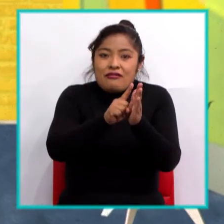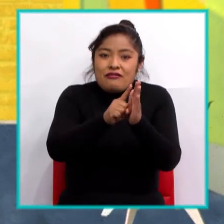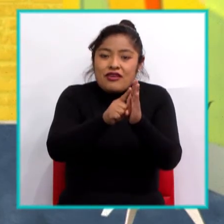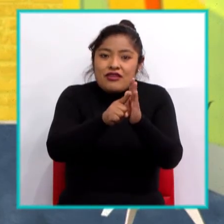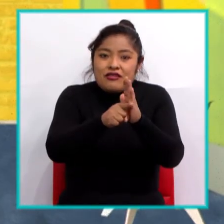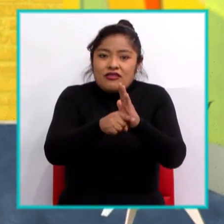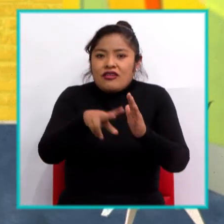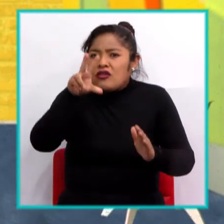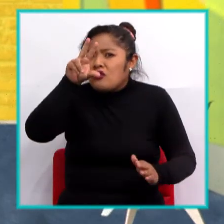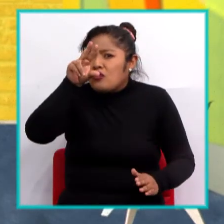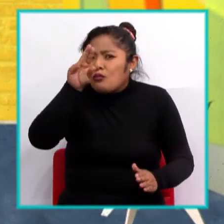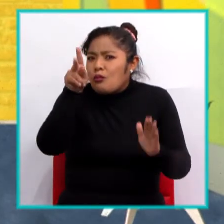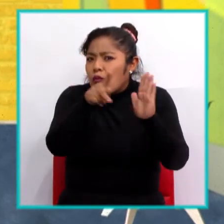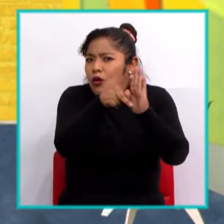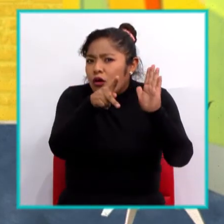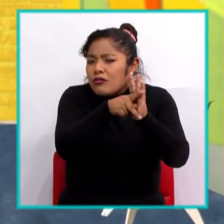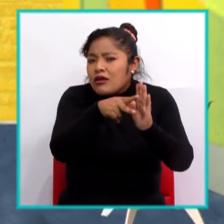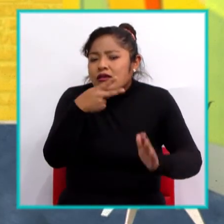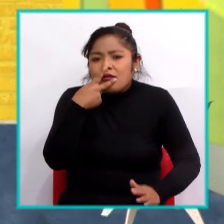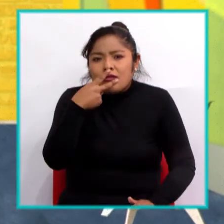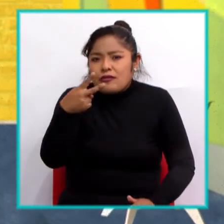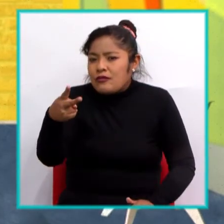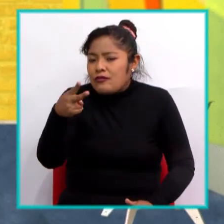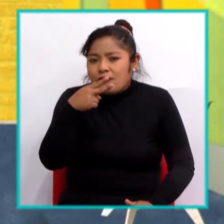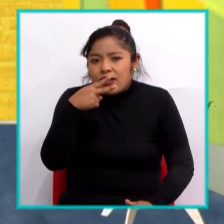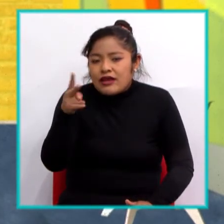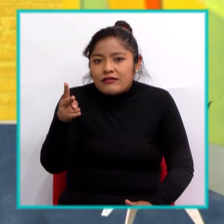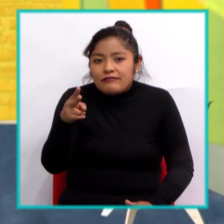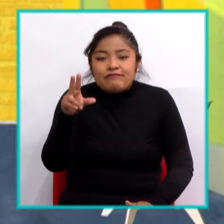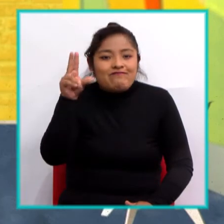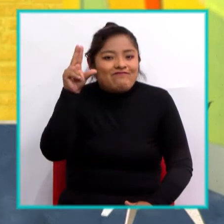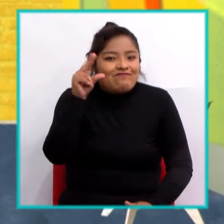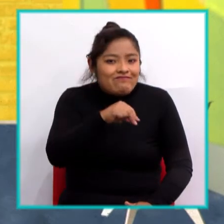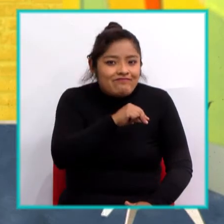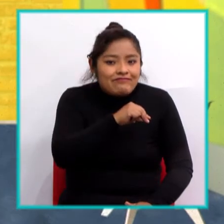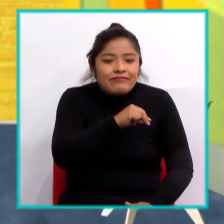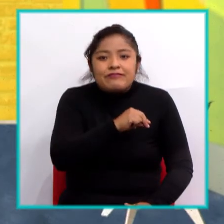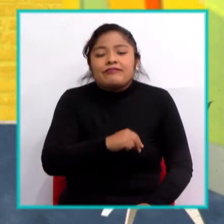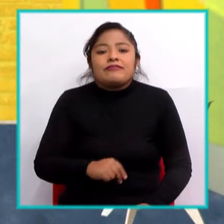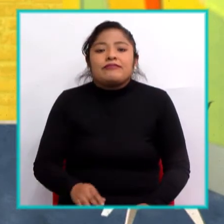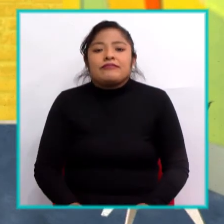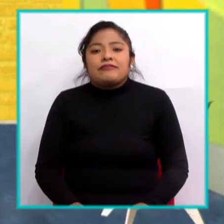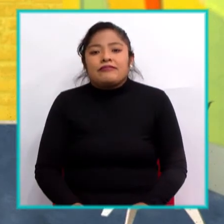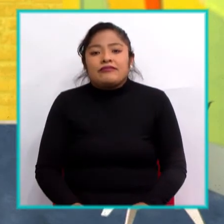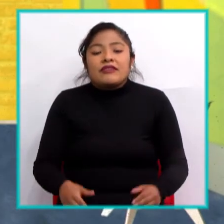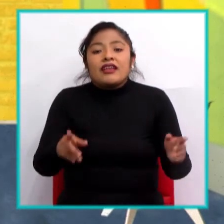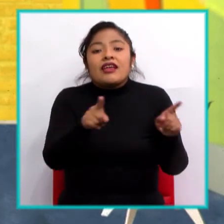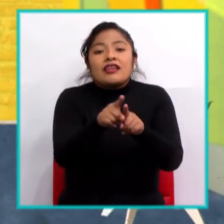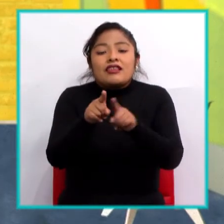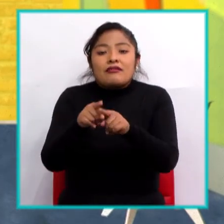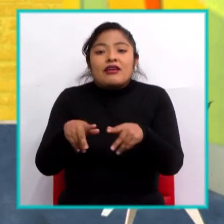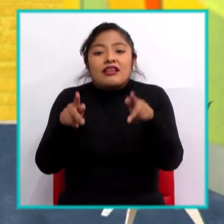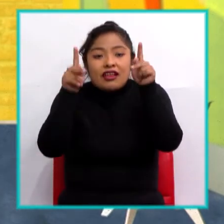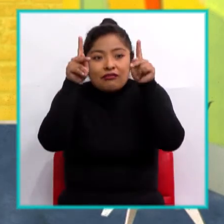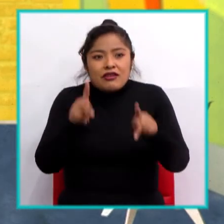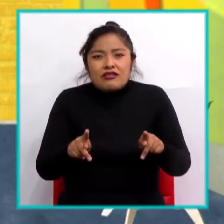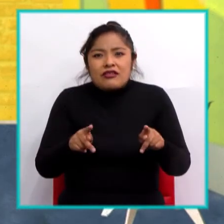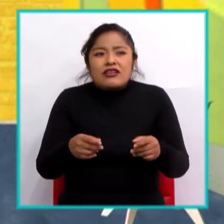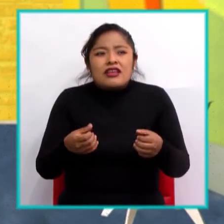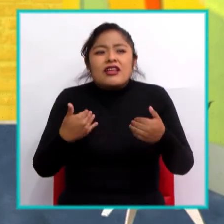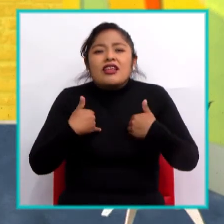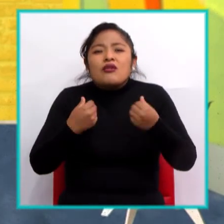debes fumar. También hay que controlar a aquellas personas que tienen diabetes porque puede